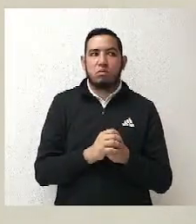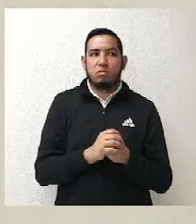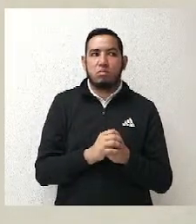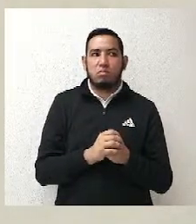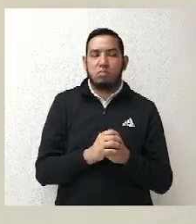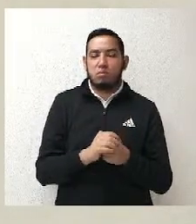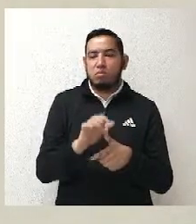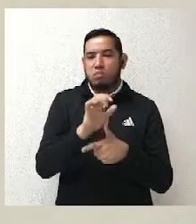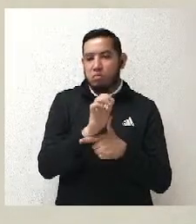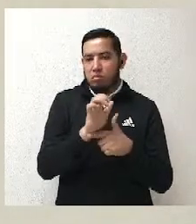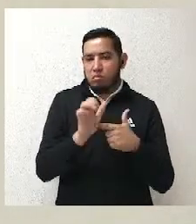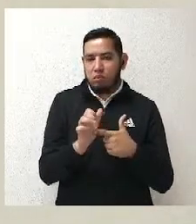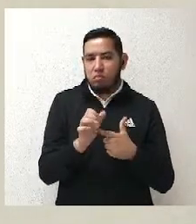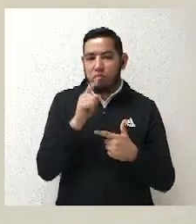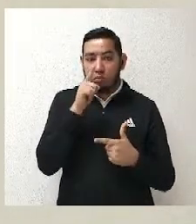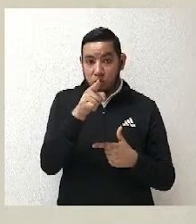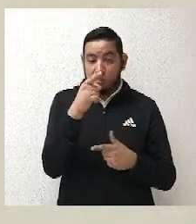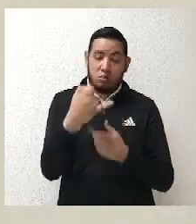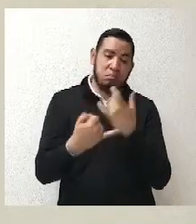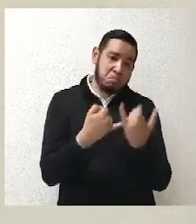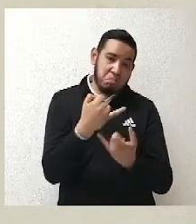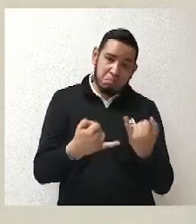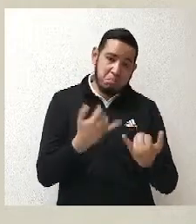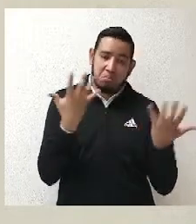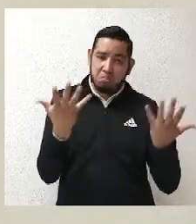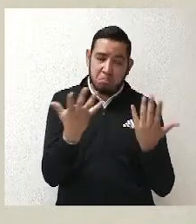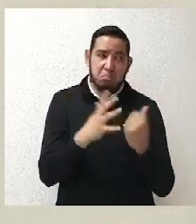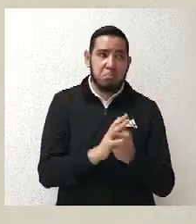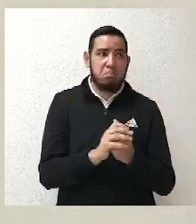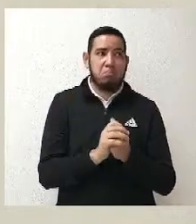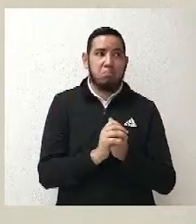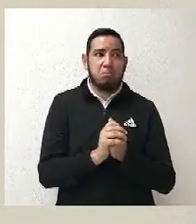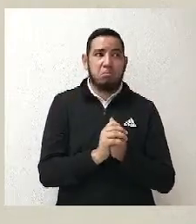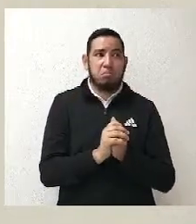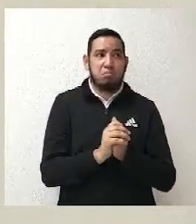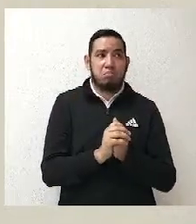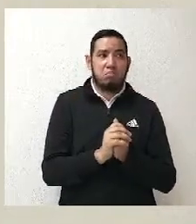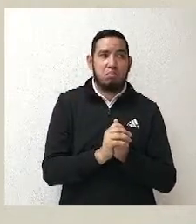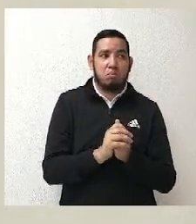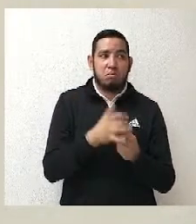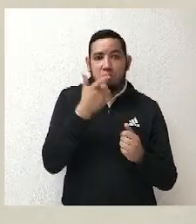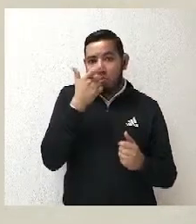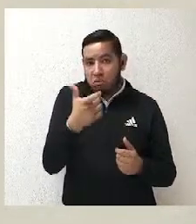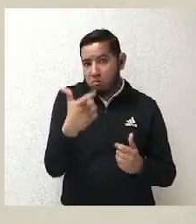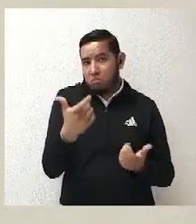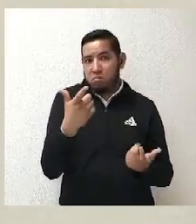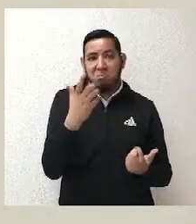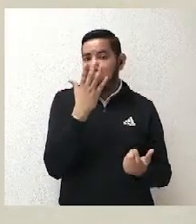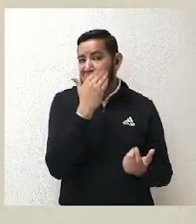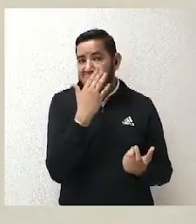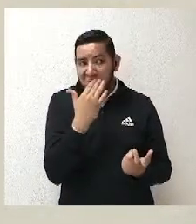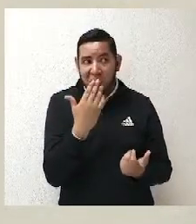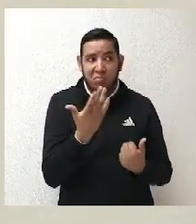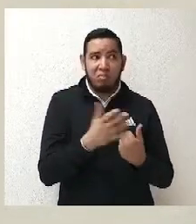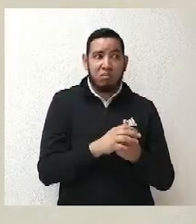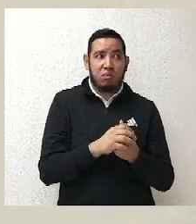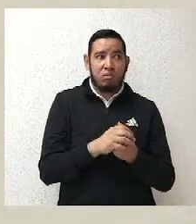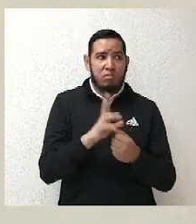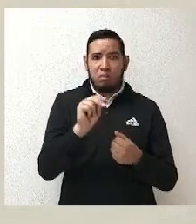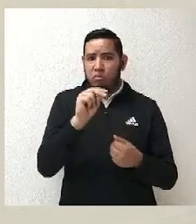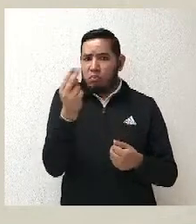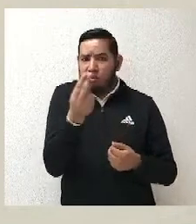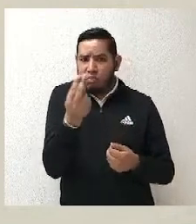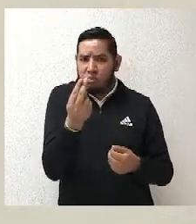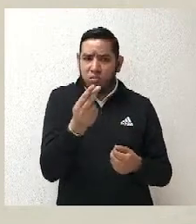pues esto fue a grandes rasgos, si ustedes me preguntan ¿y el criterio novedoso de la Sala Superior? No, no fue un criterio